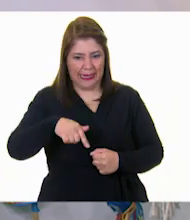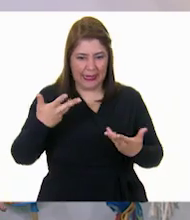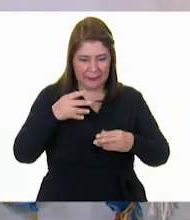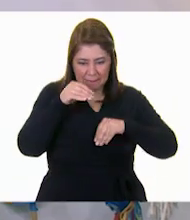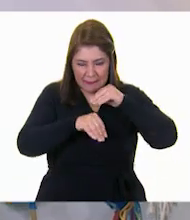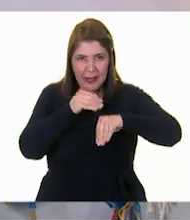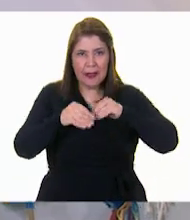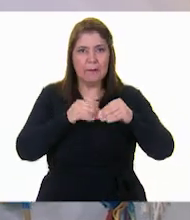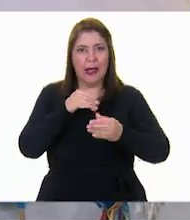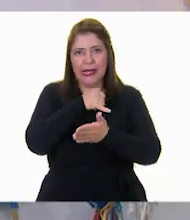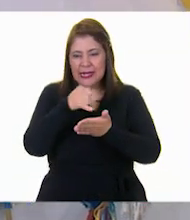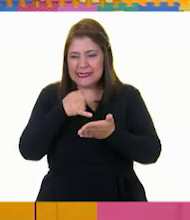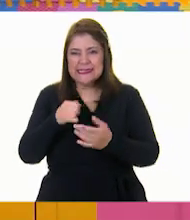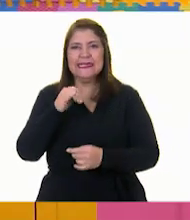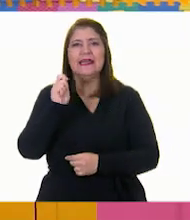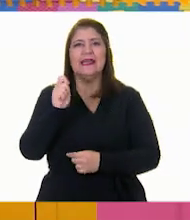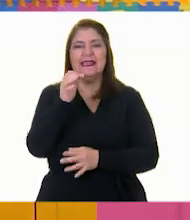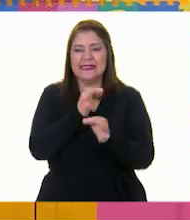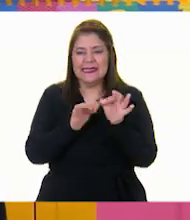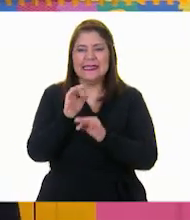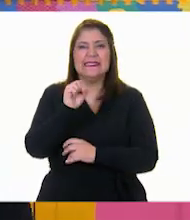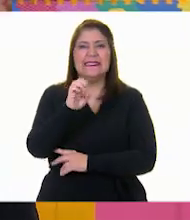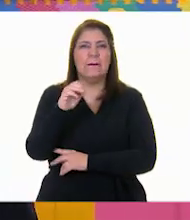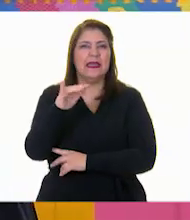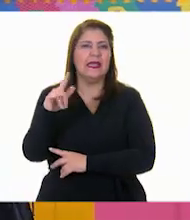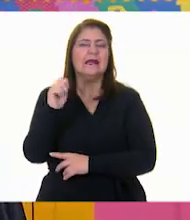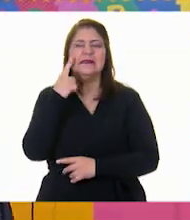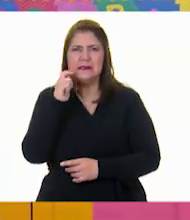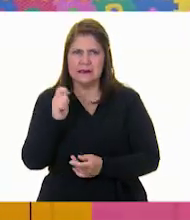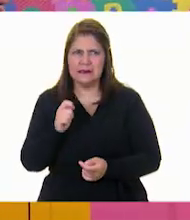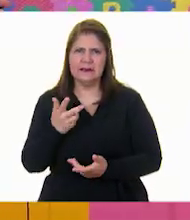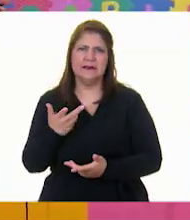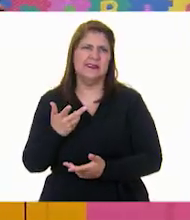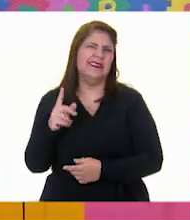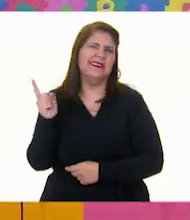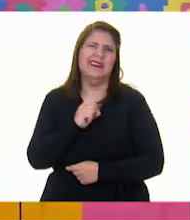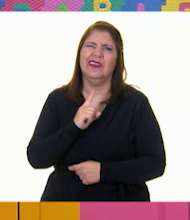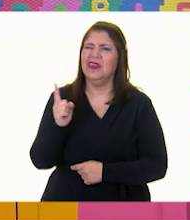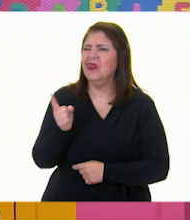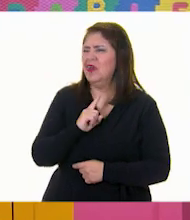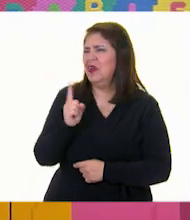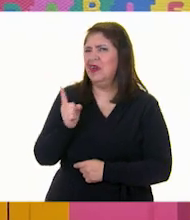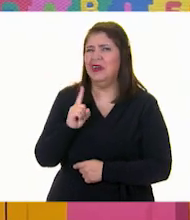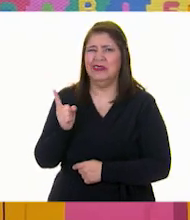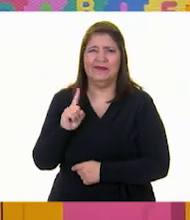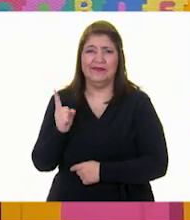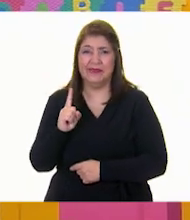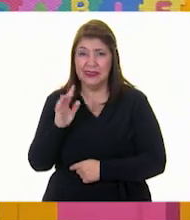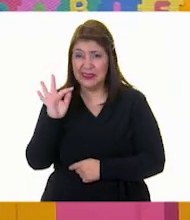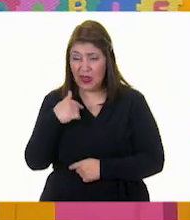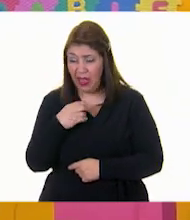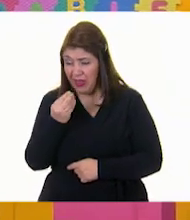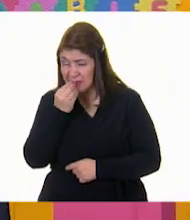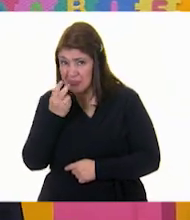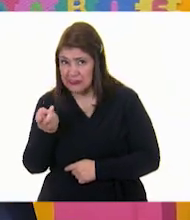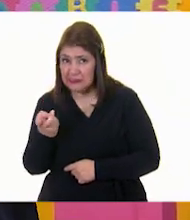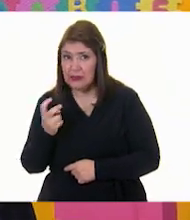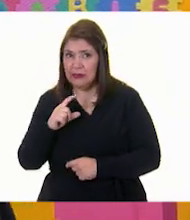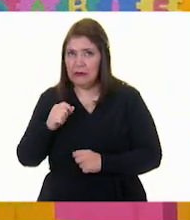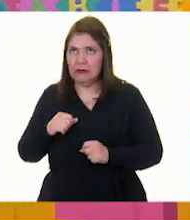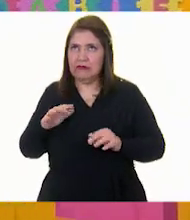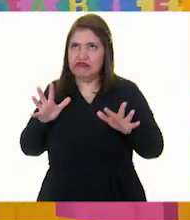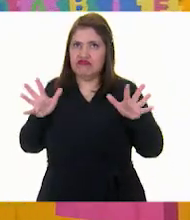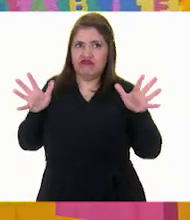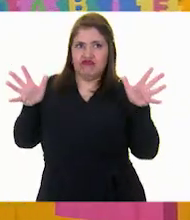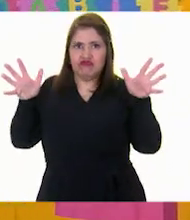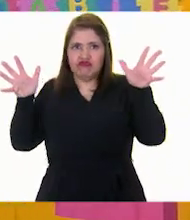¿Qué les parece? ¿Semillas? ¡Ay, no! Si comemos semillas, nos van a crecer árboles